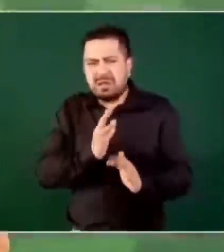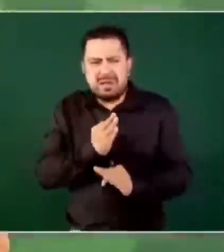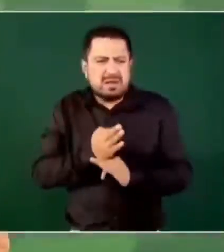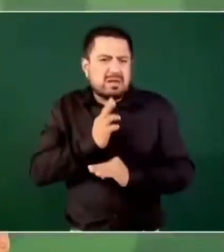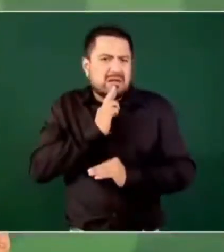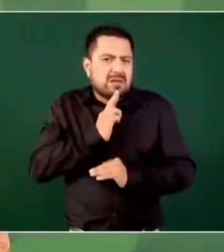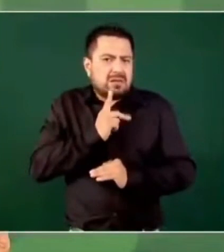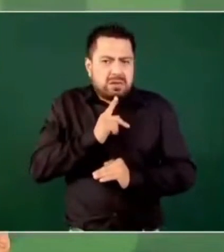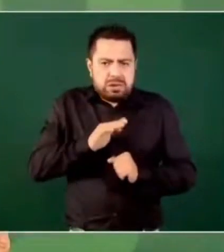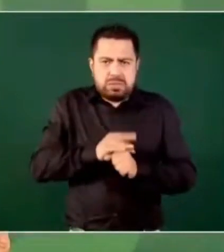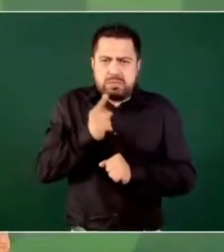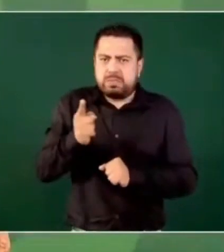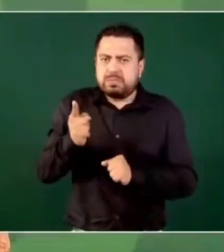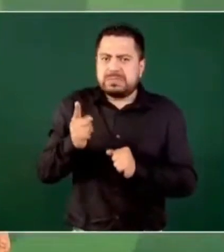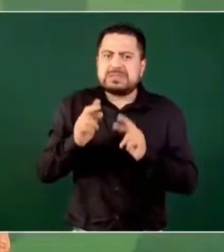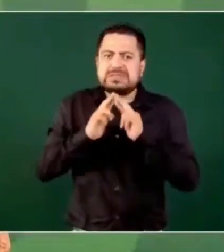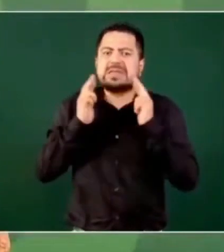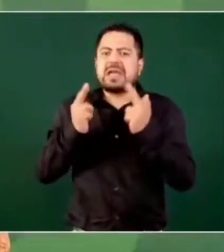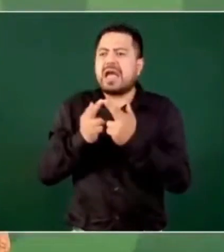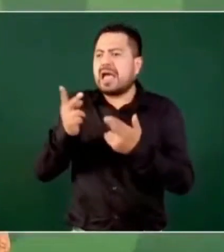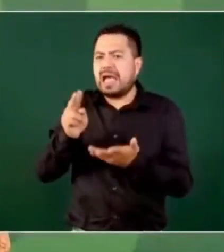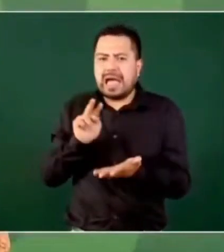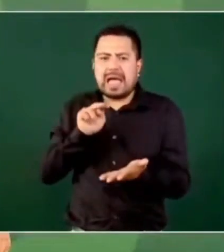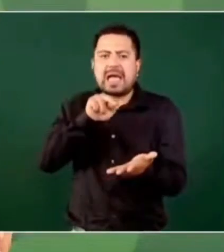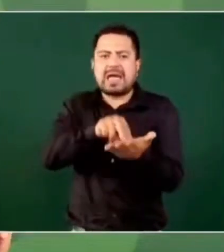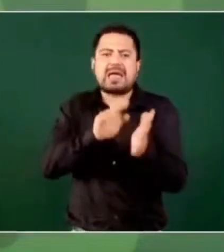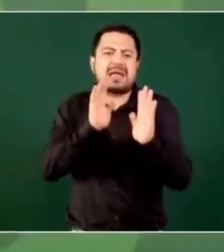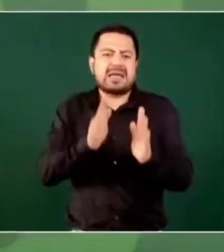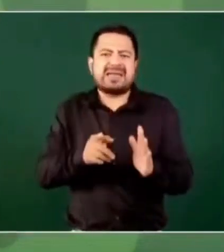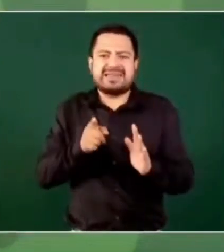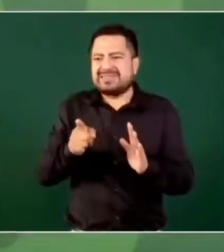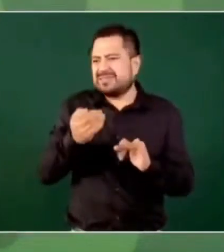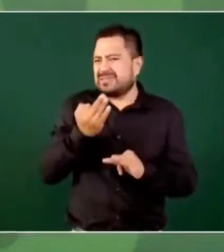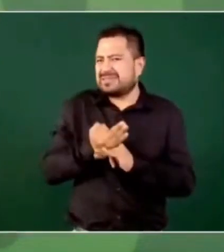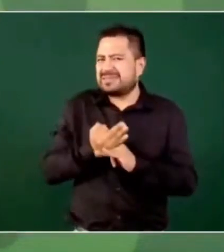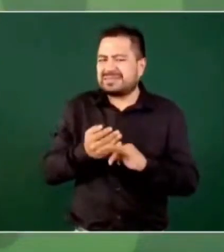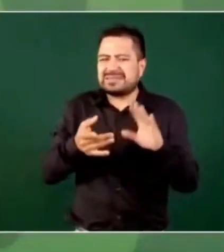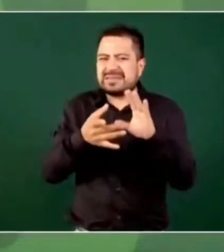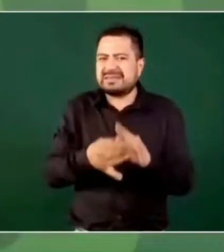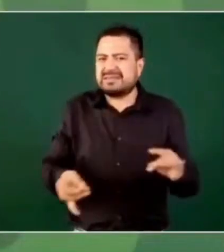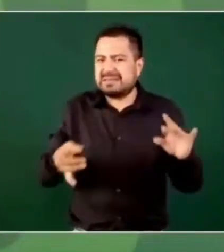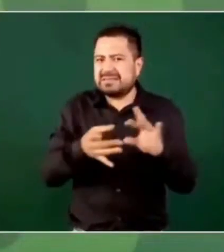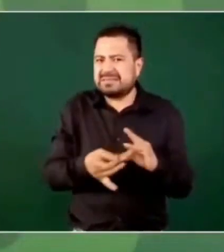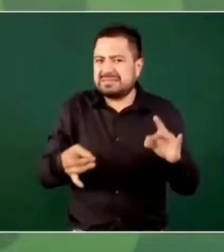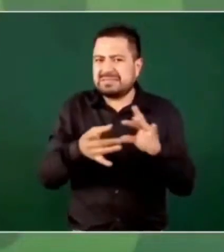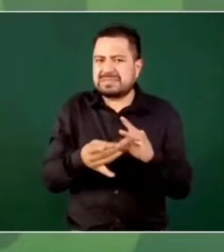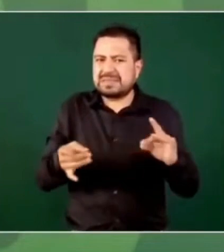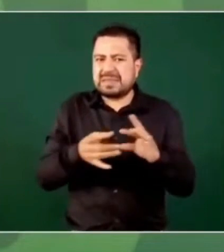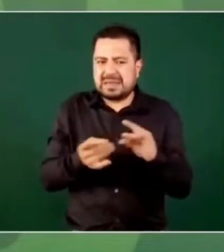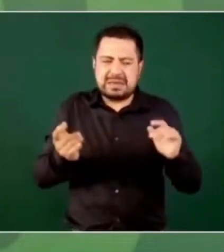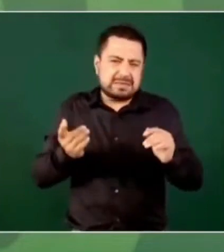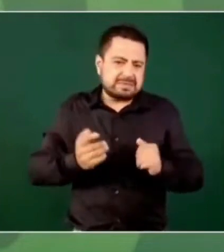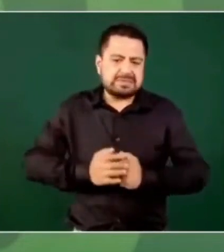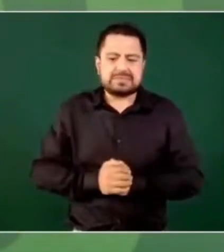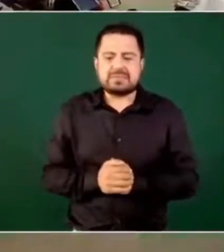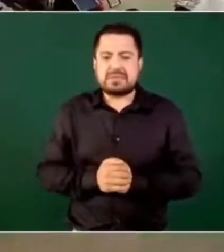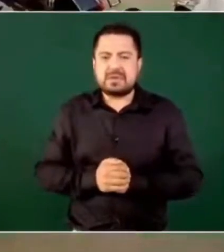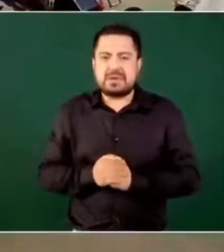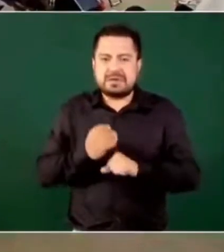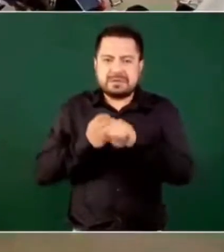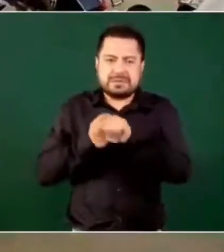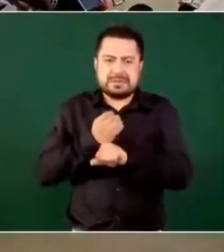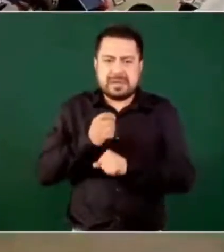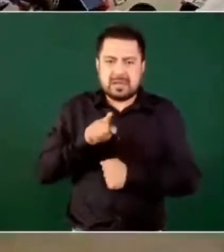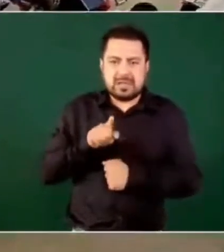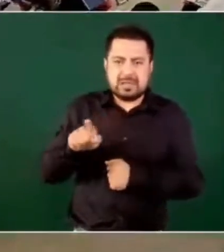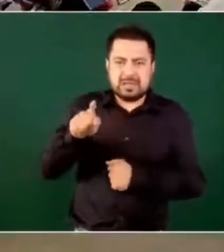porque ella participó en la reunión a la que haces referencia en el Estado de México